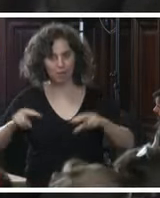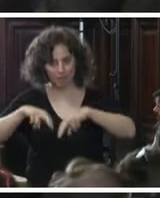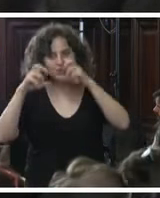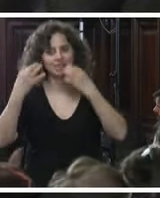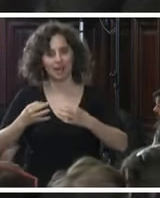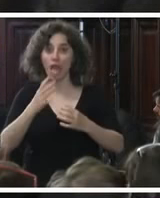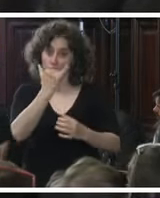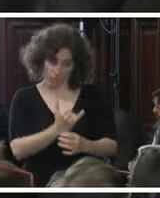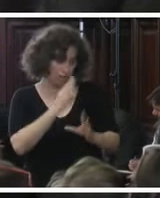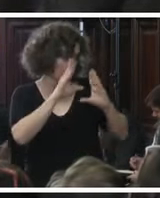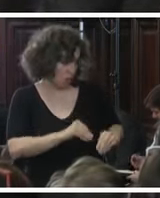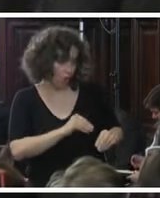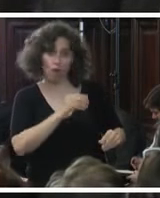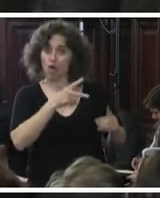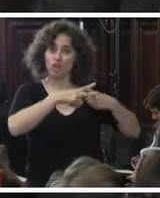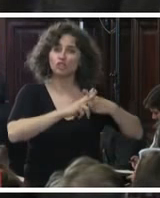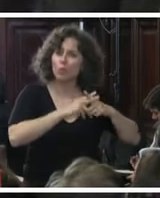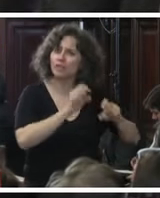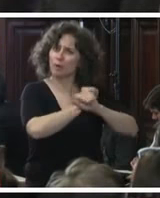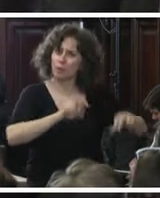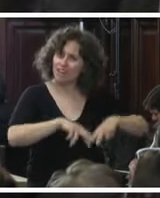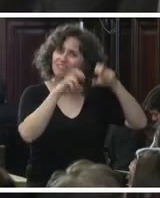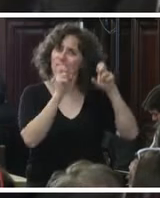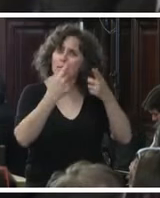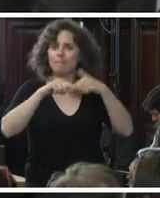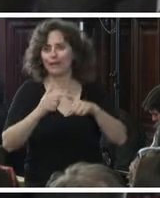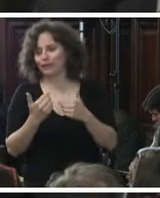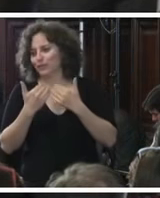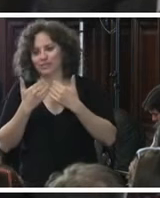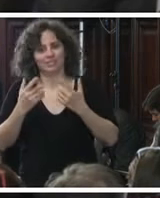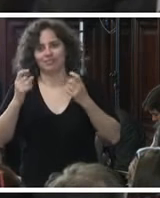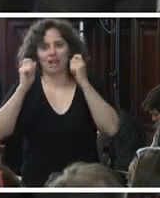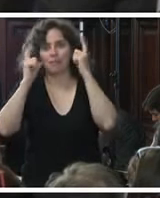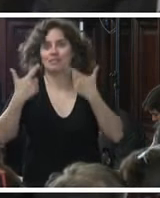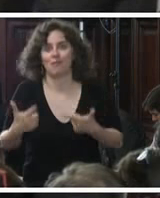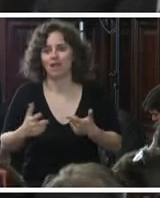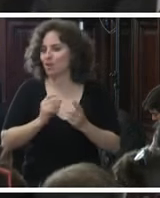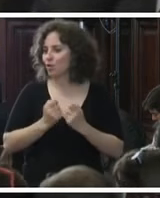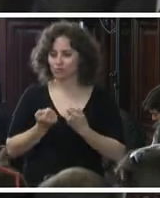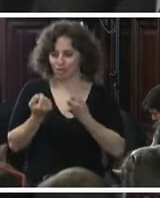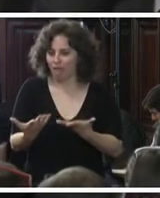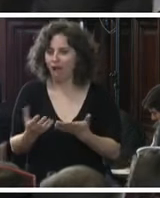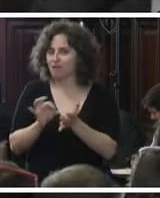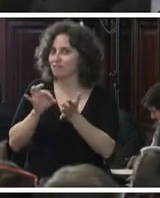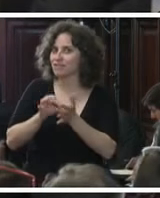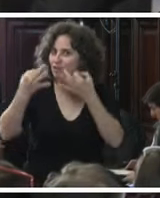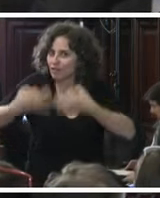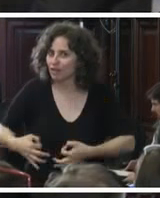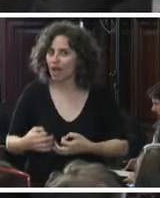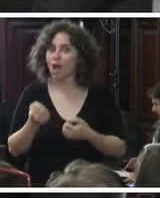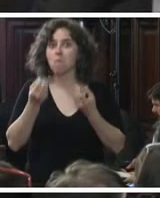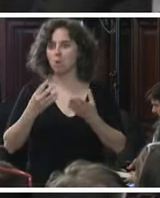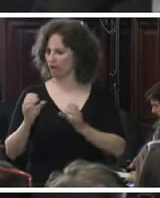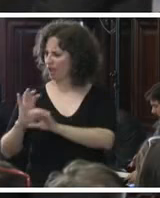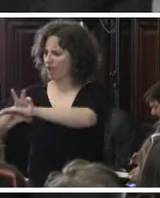todo el aparato estatal de investigación pero que no se ha puesto entonces al servicio porque no es posible que el GIA haya tenido mucho más